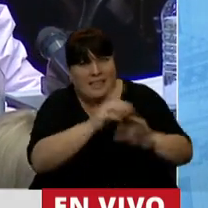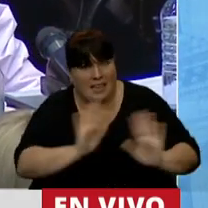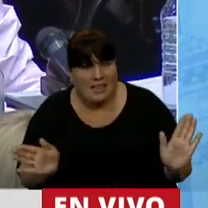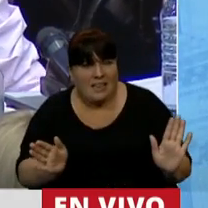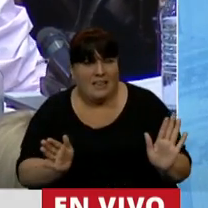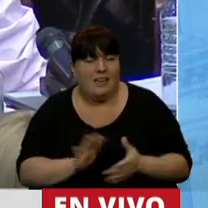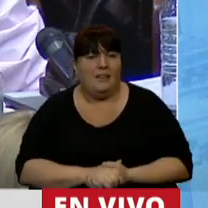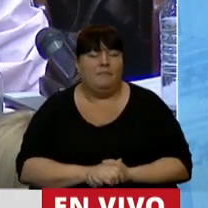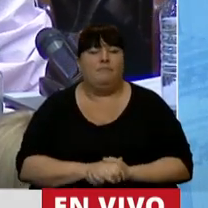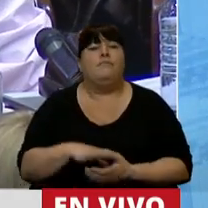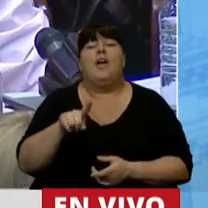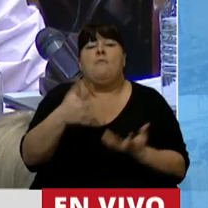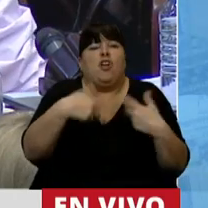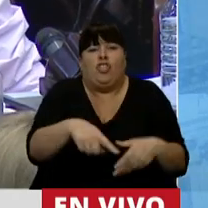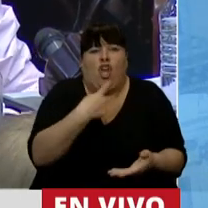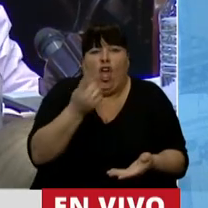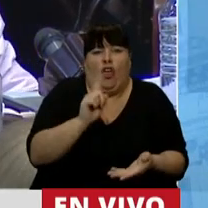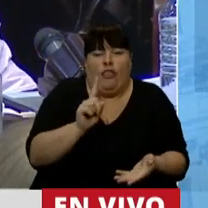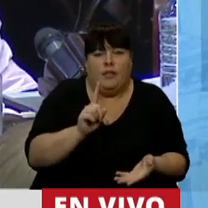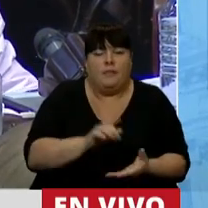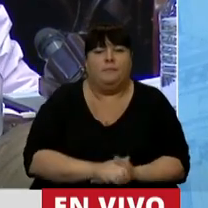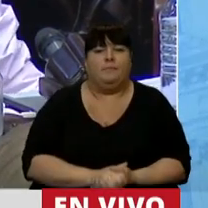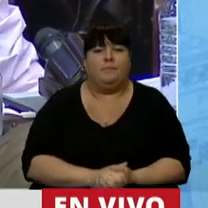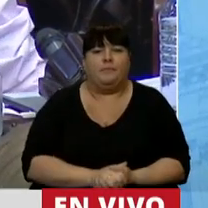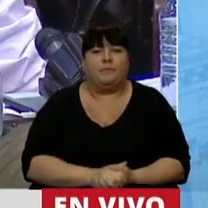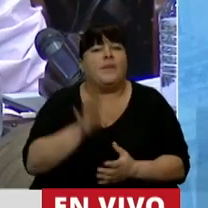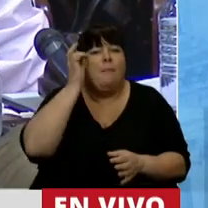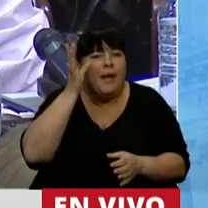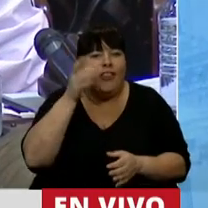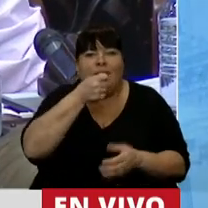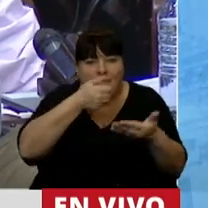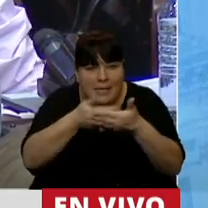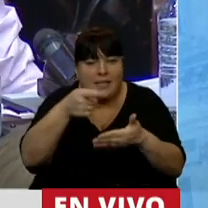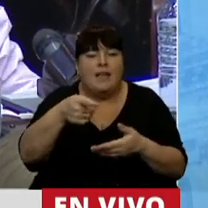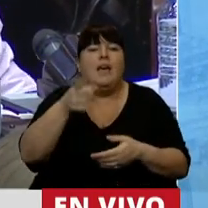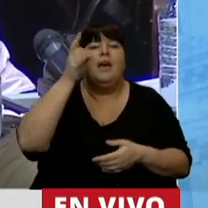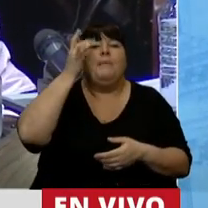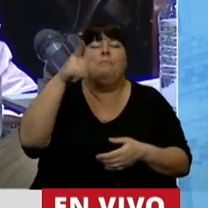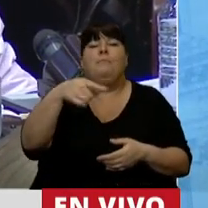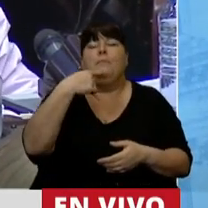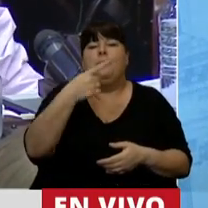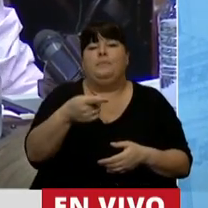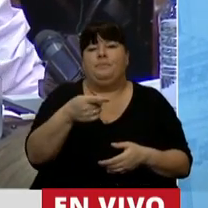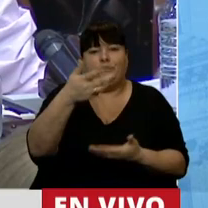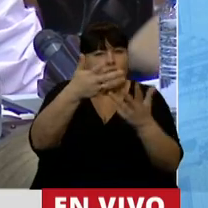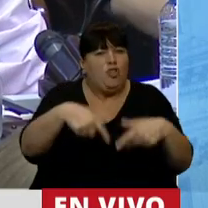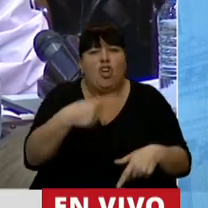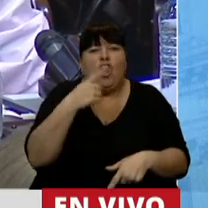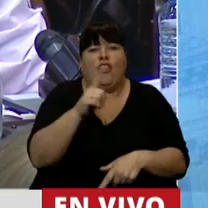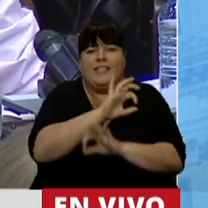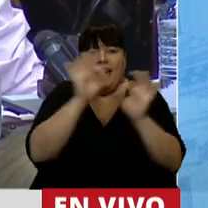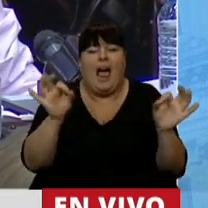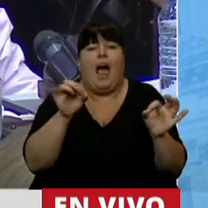Miren, nada dice este proyecto tampoco... Perdón, nada dice este proyecto